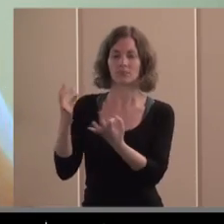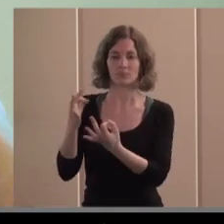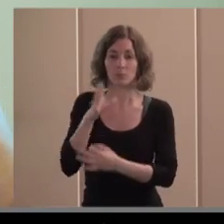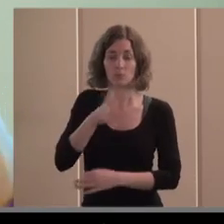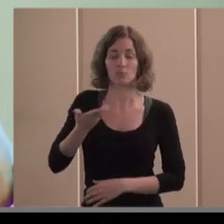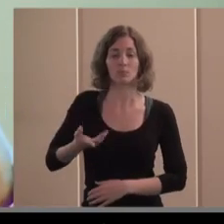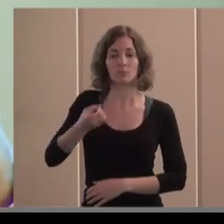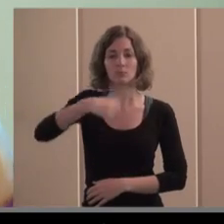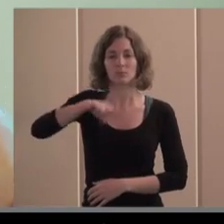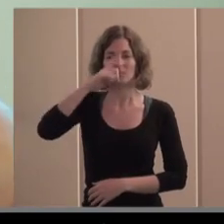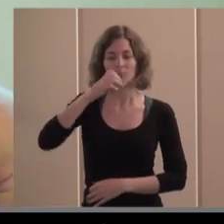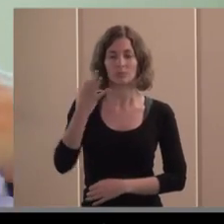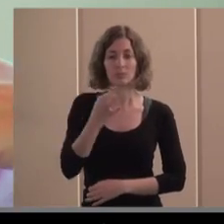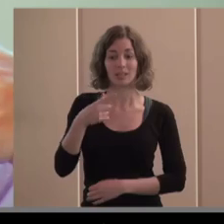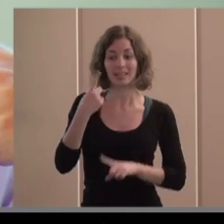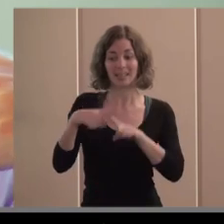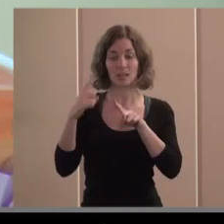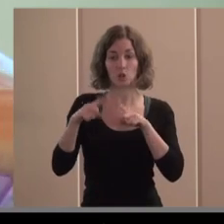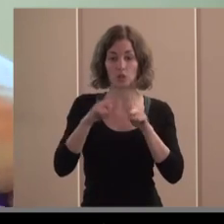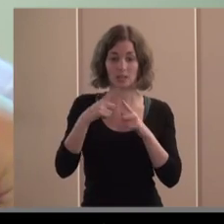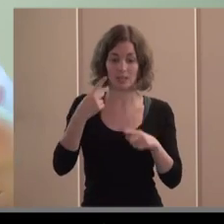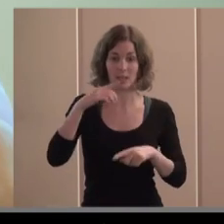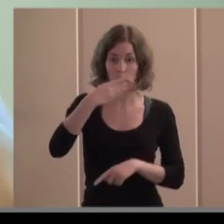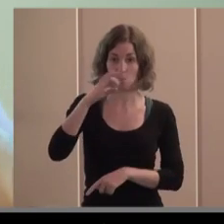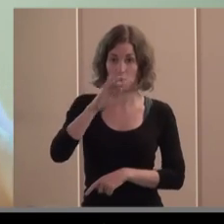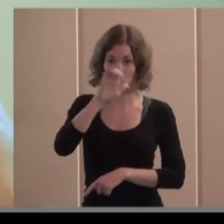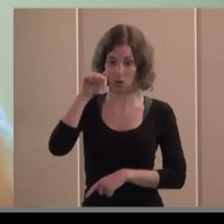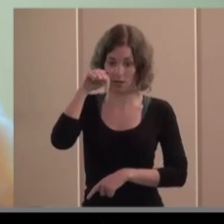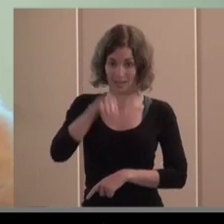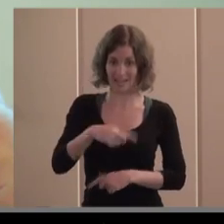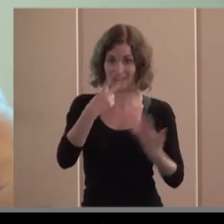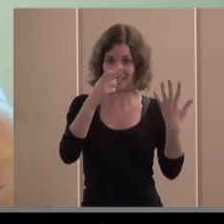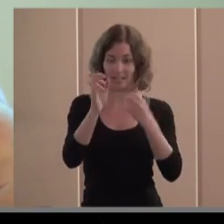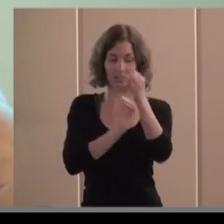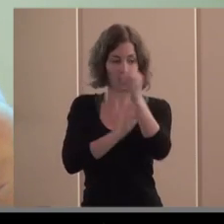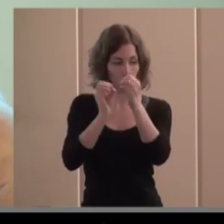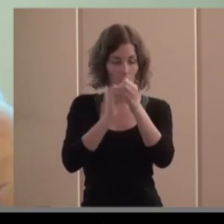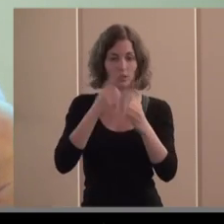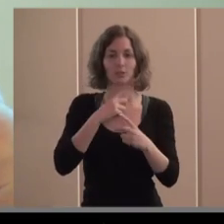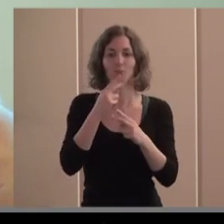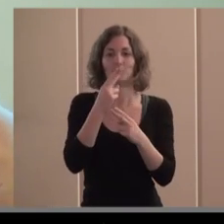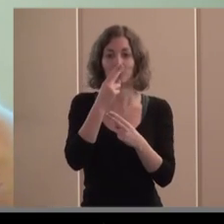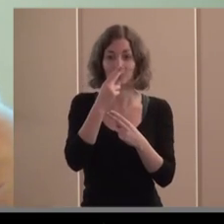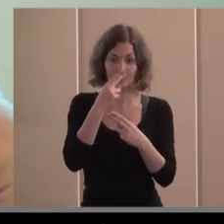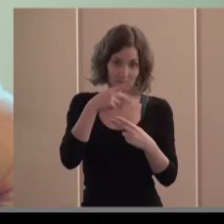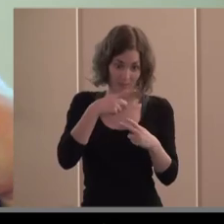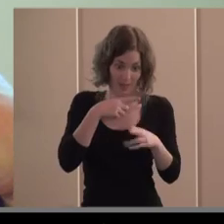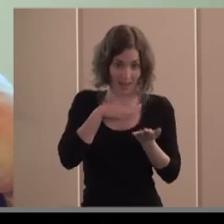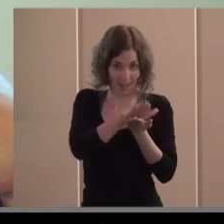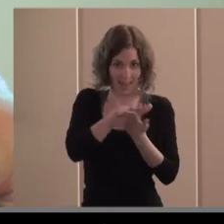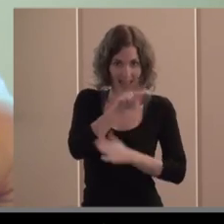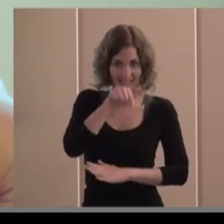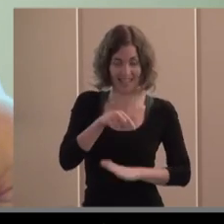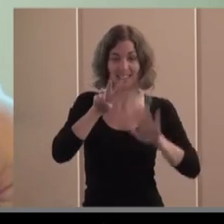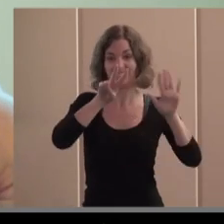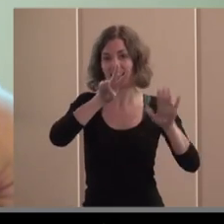el 70% de lo que se publica en el Boletín Oficial del Estado el 70% un 7 y un 0 viene